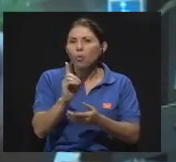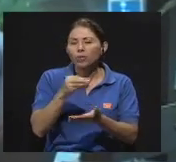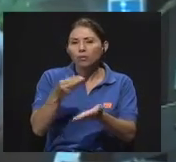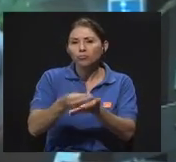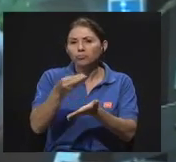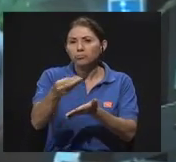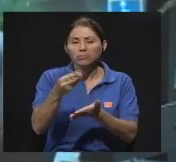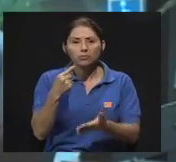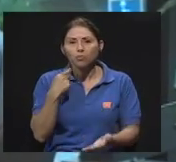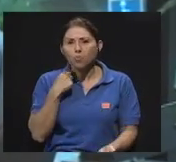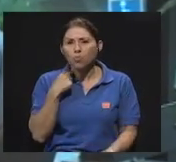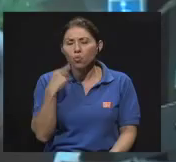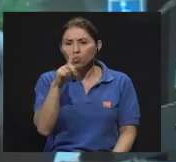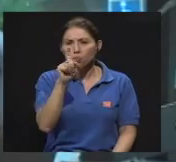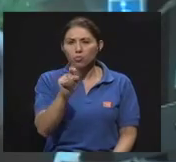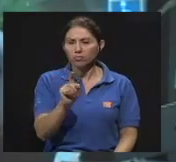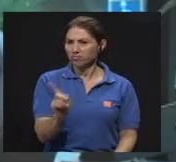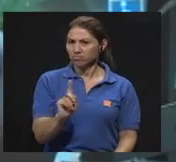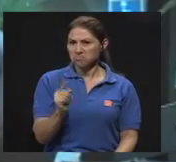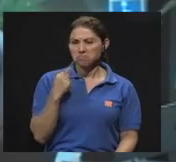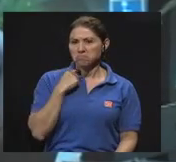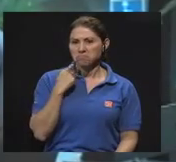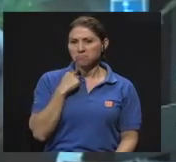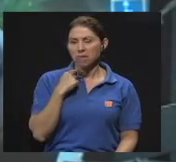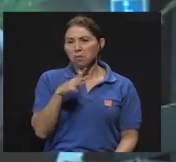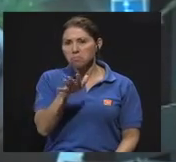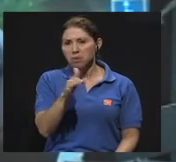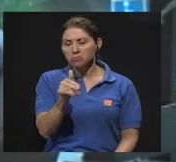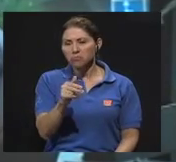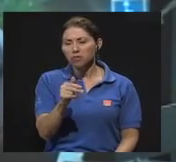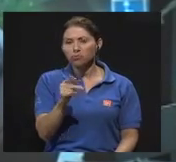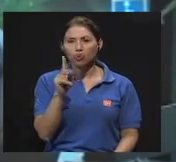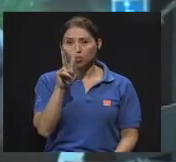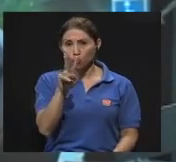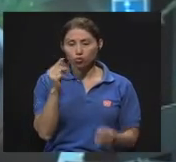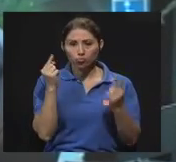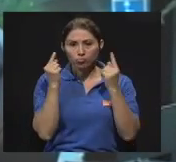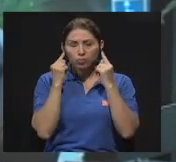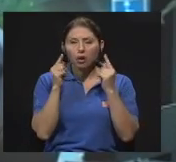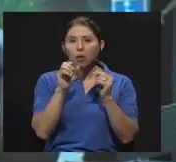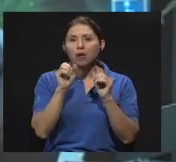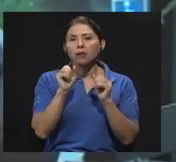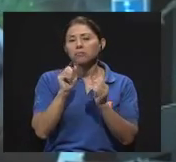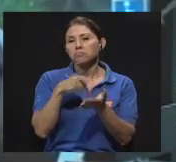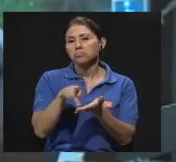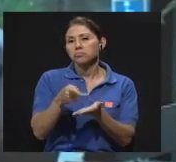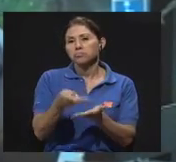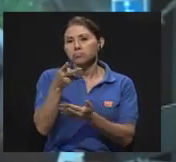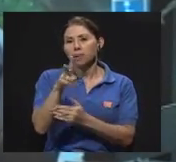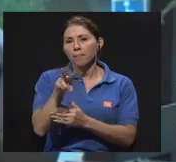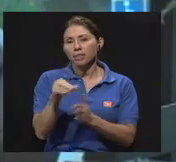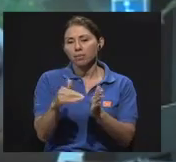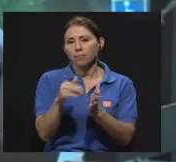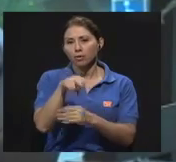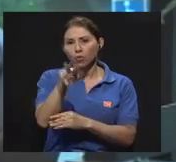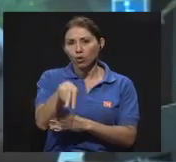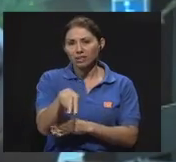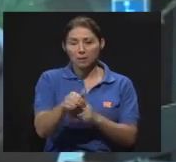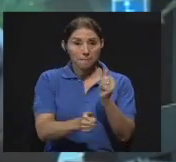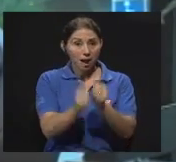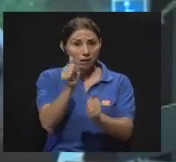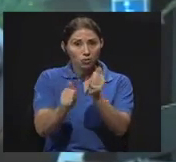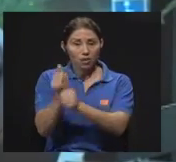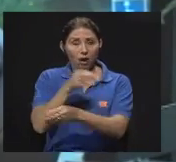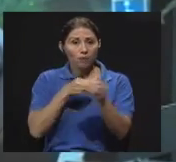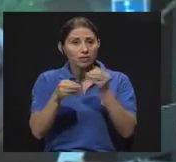o no? No, no, no son costosos. Andan alrededor de 20 mil colones el par. Y en la mayoría de los lugares de audiología